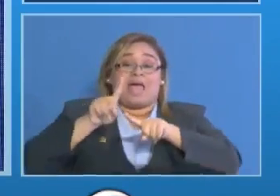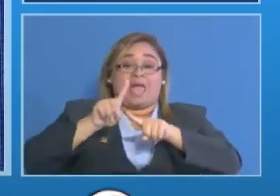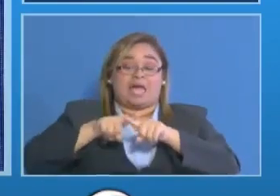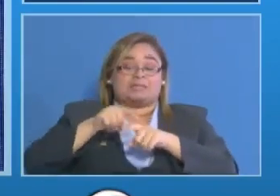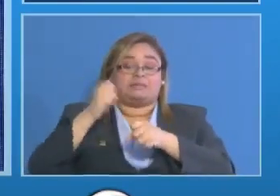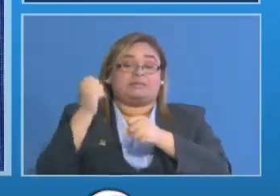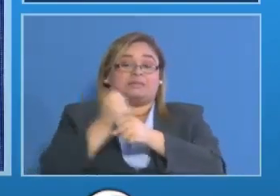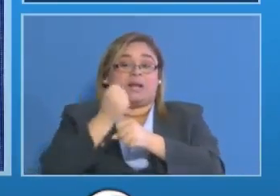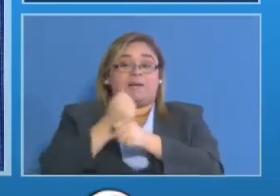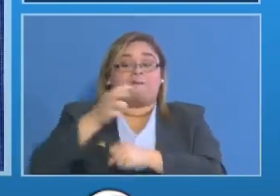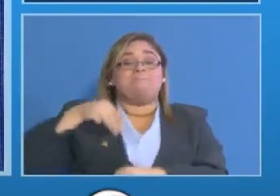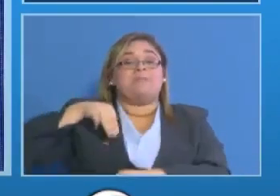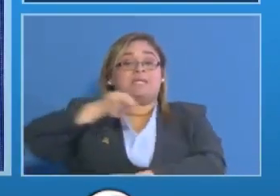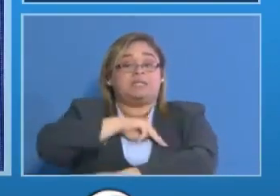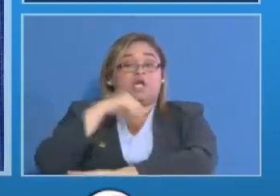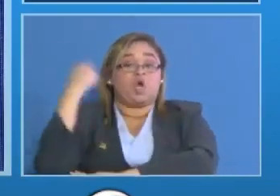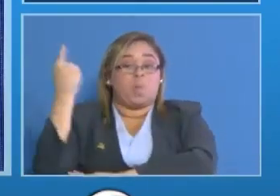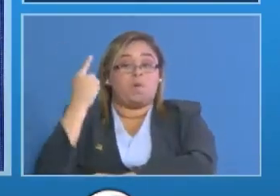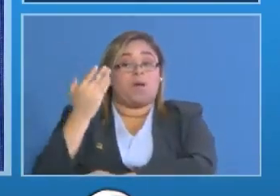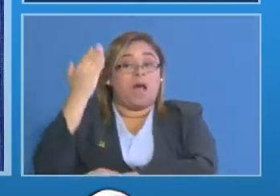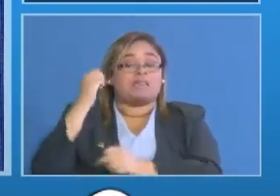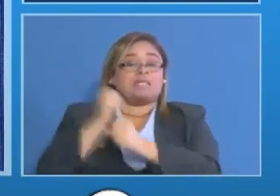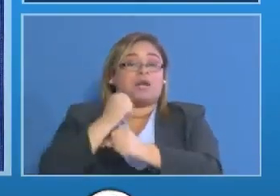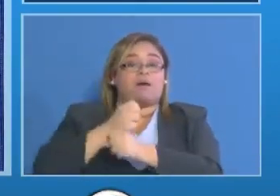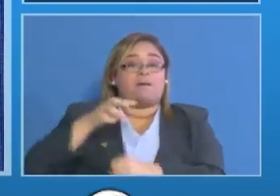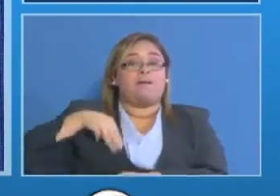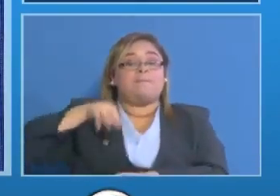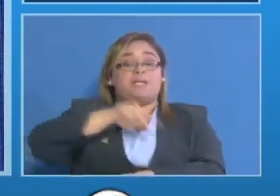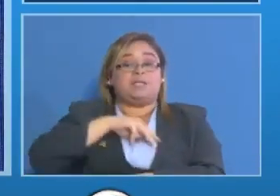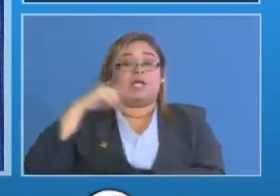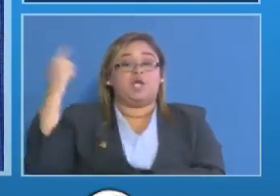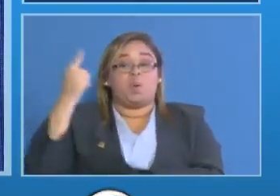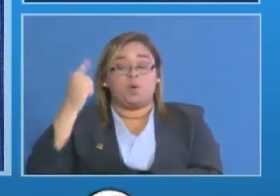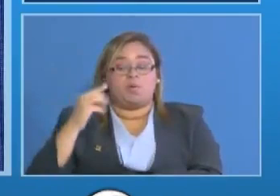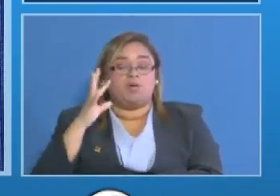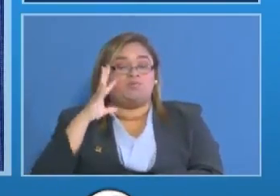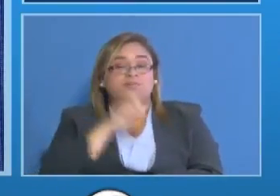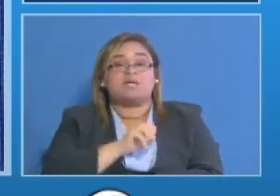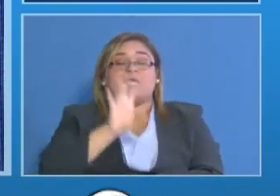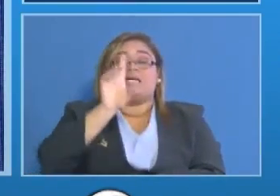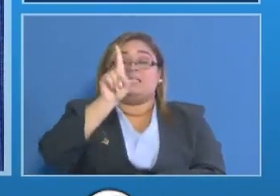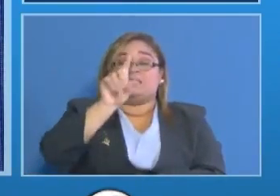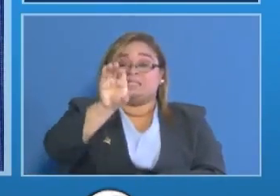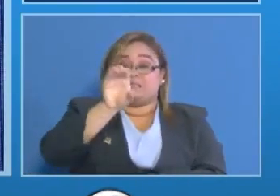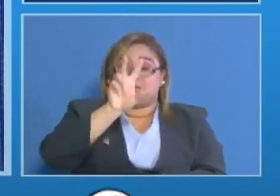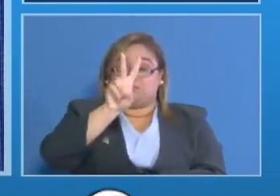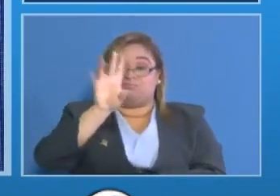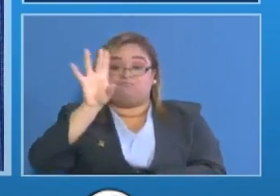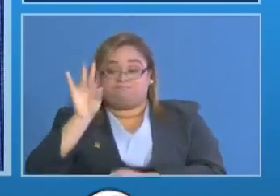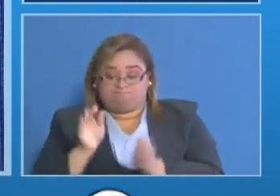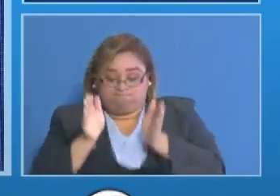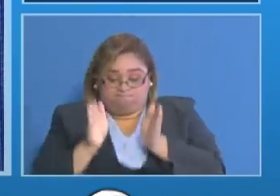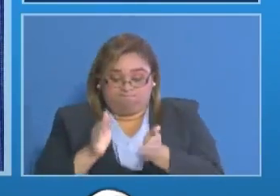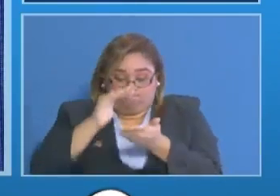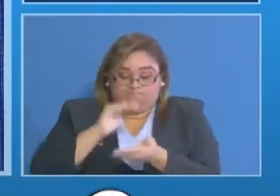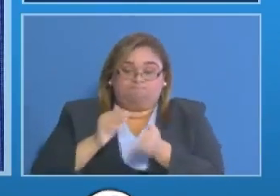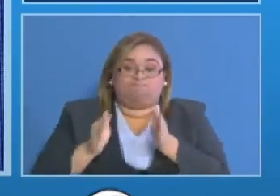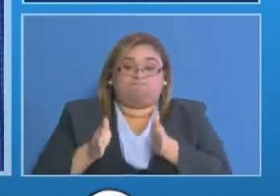público del ministerio público con 128 paquetes de presunta droga